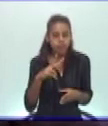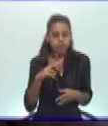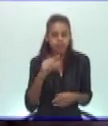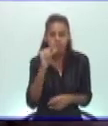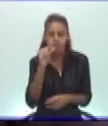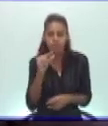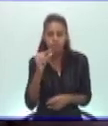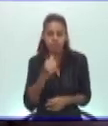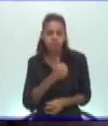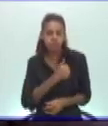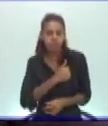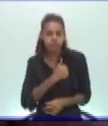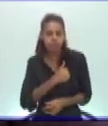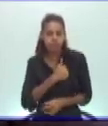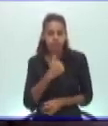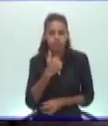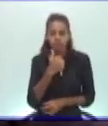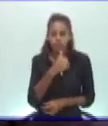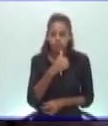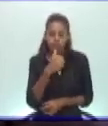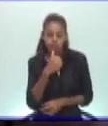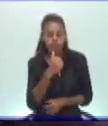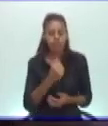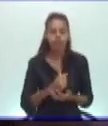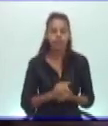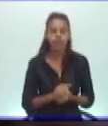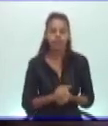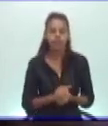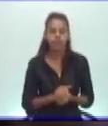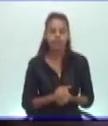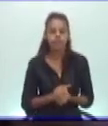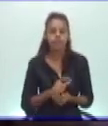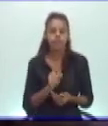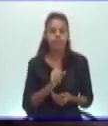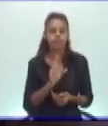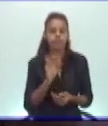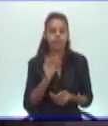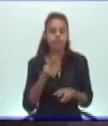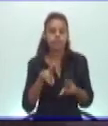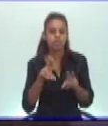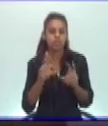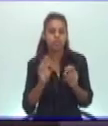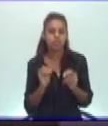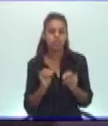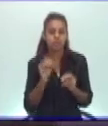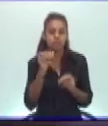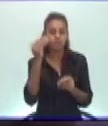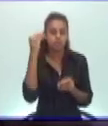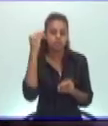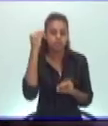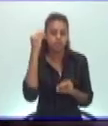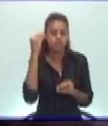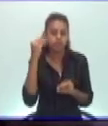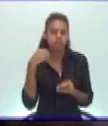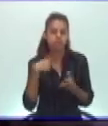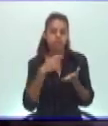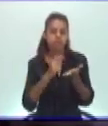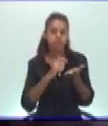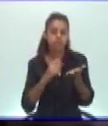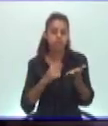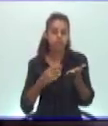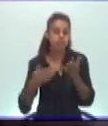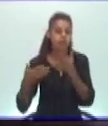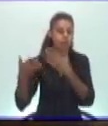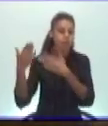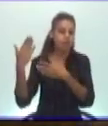ser querido. Bueno, hasta ahora no les he dicho nada nuevo. Ustedes pueden imaginarse que esa carta se escribió hace